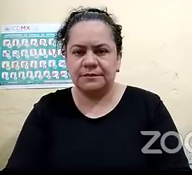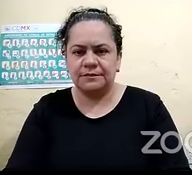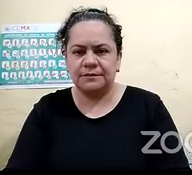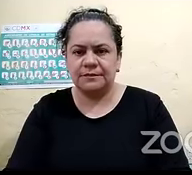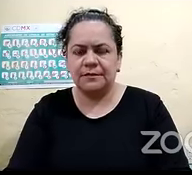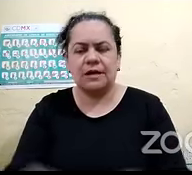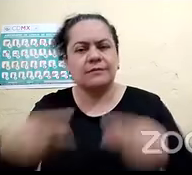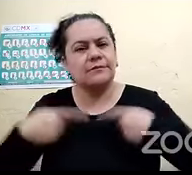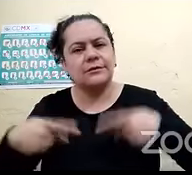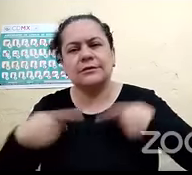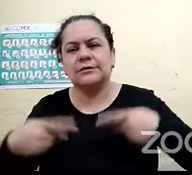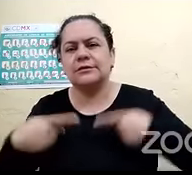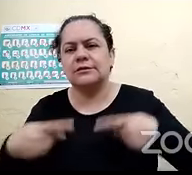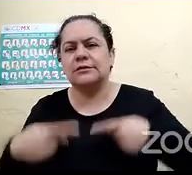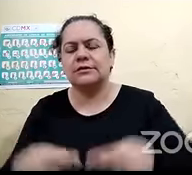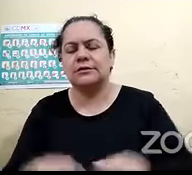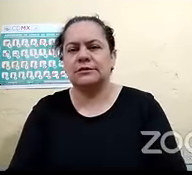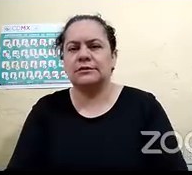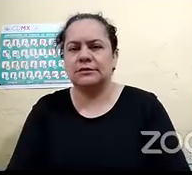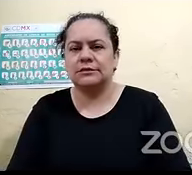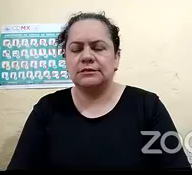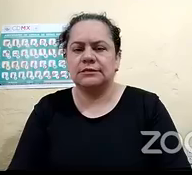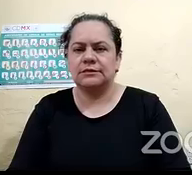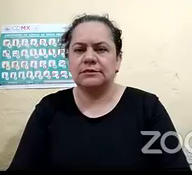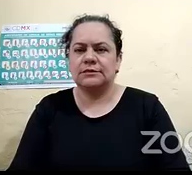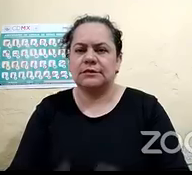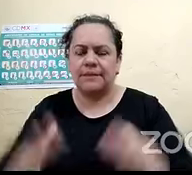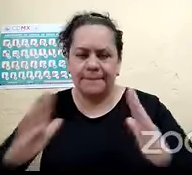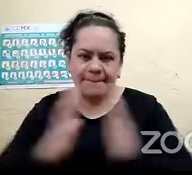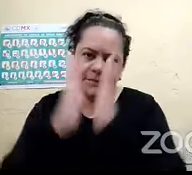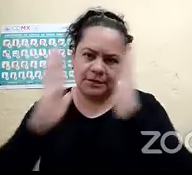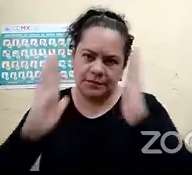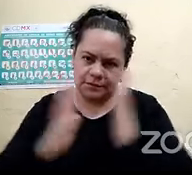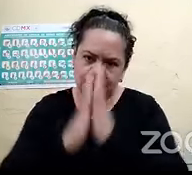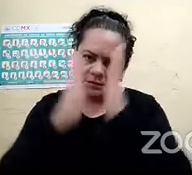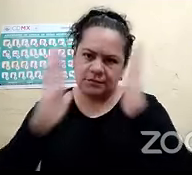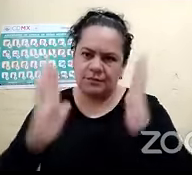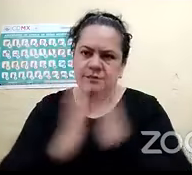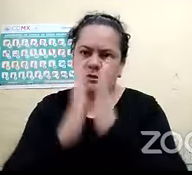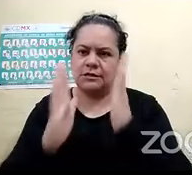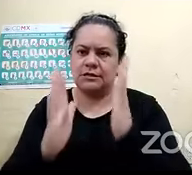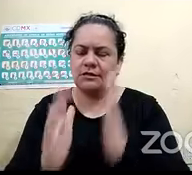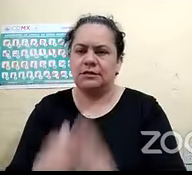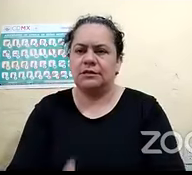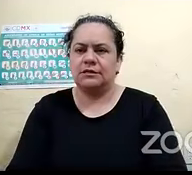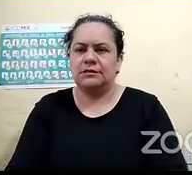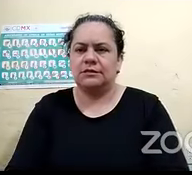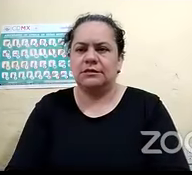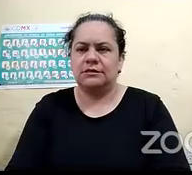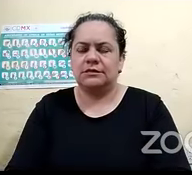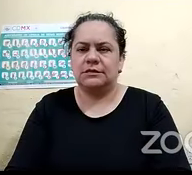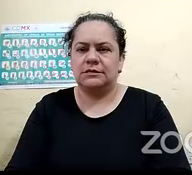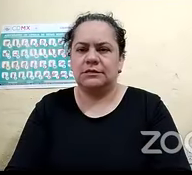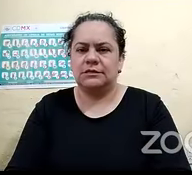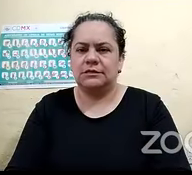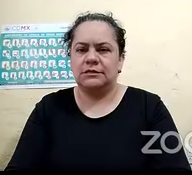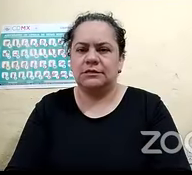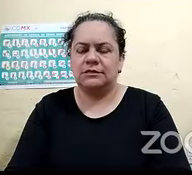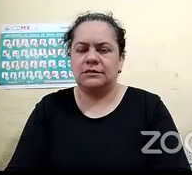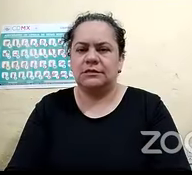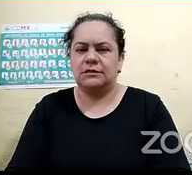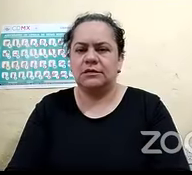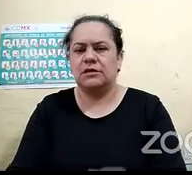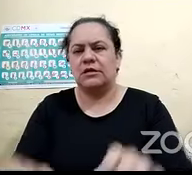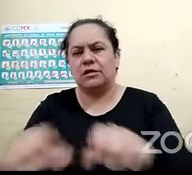personas de poder participar plenamente en la vida y pues favorecer a grupos, sobre